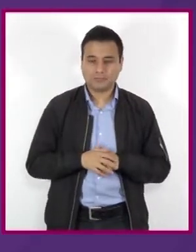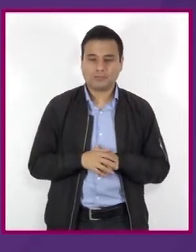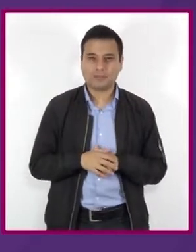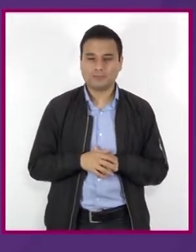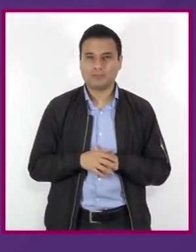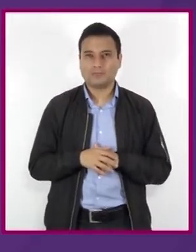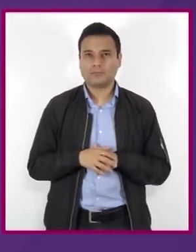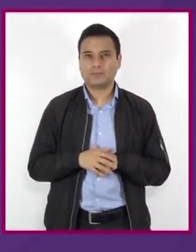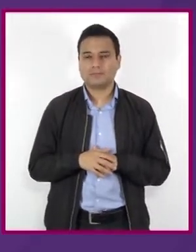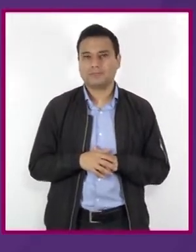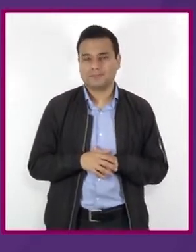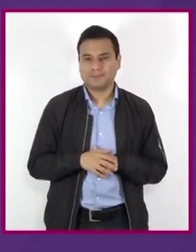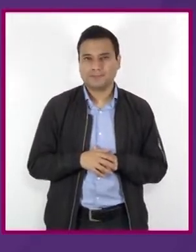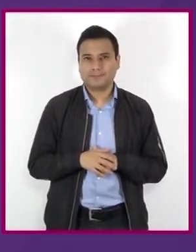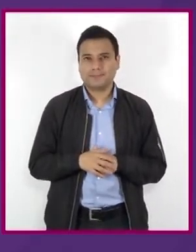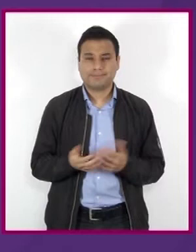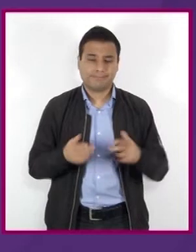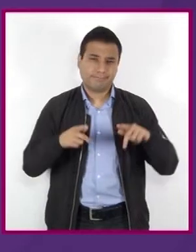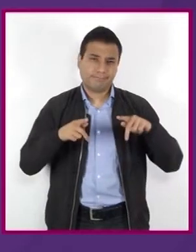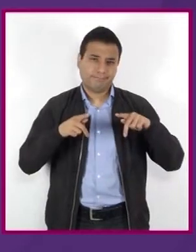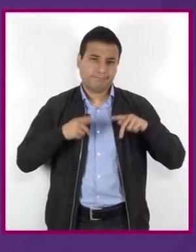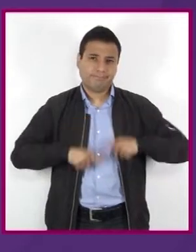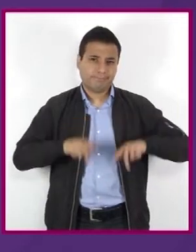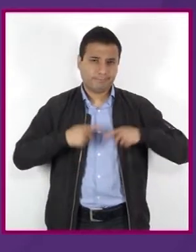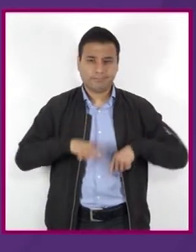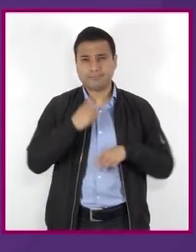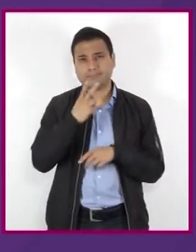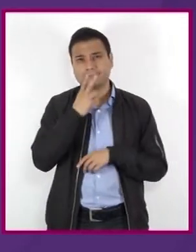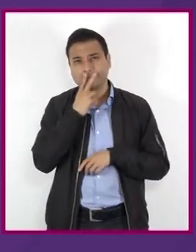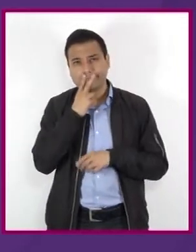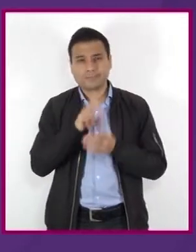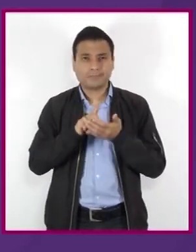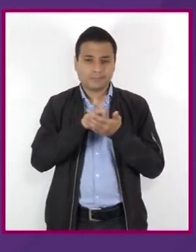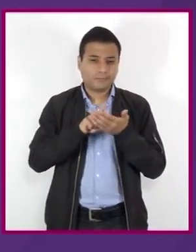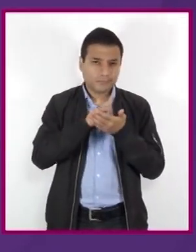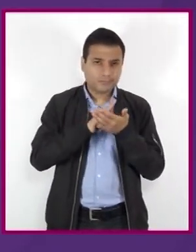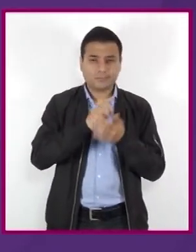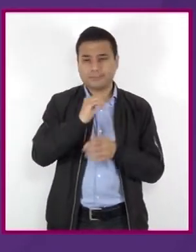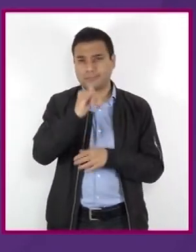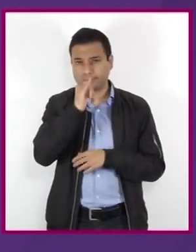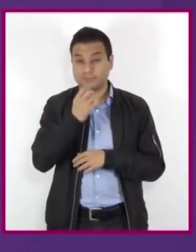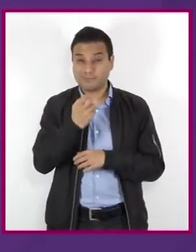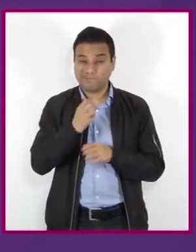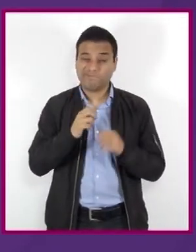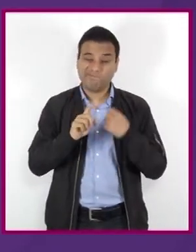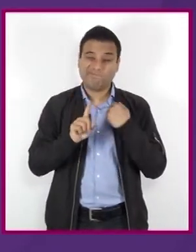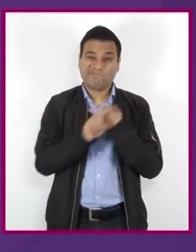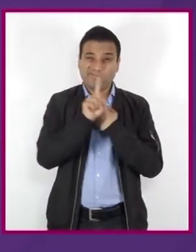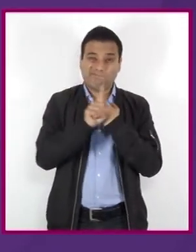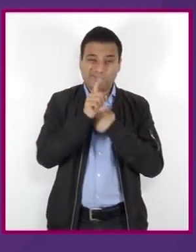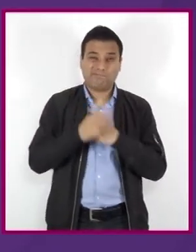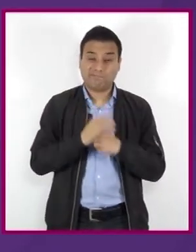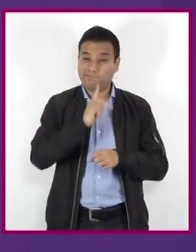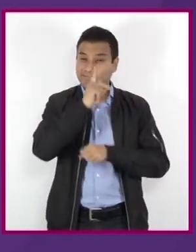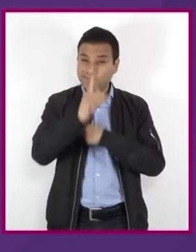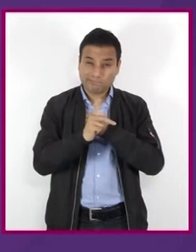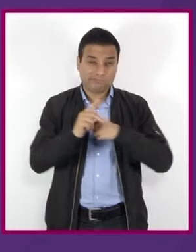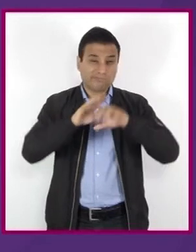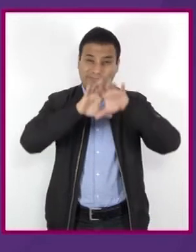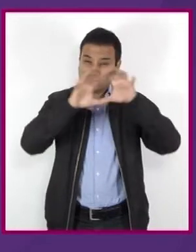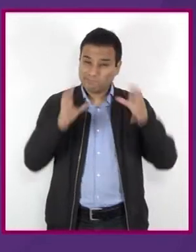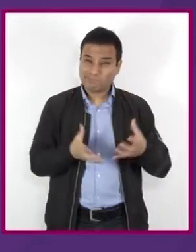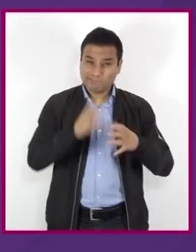La dependencia a estas sustancias es un problema de alcances mundiales. Prácticamente en todos los países del mundo